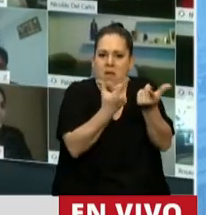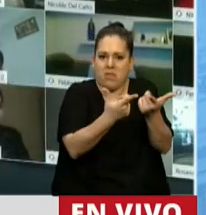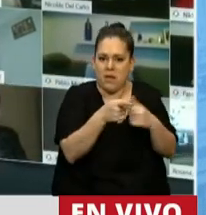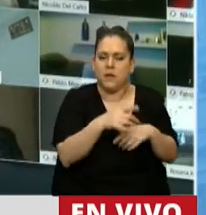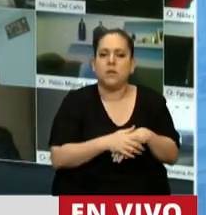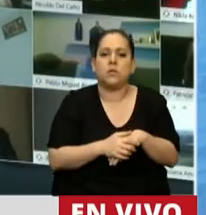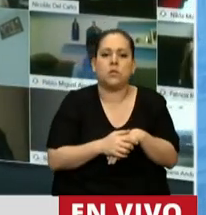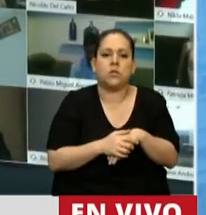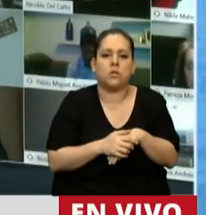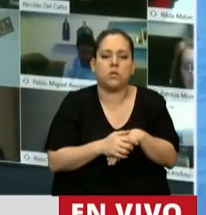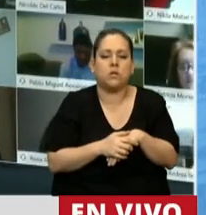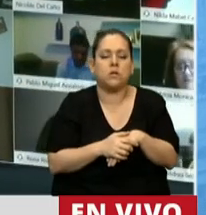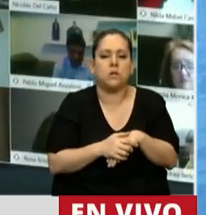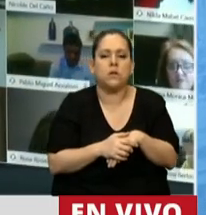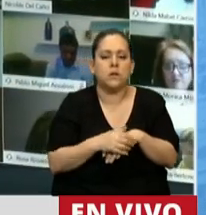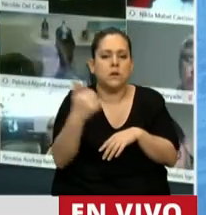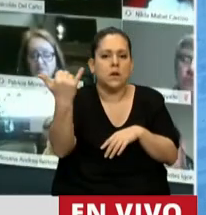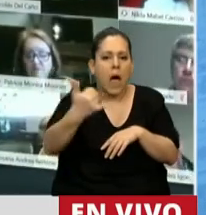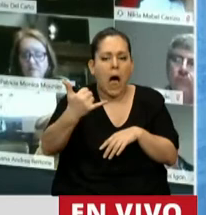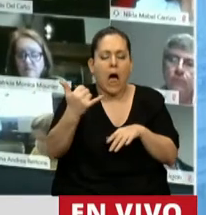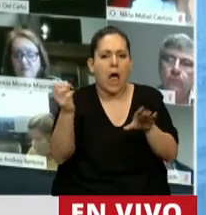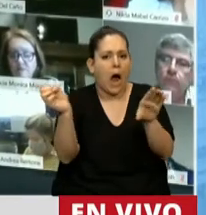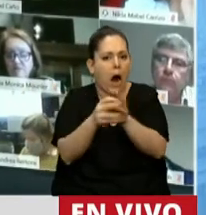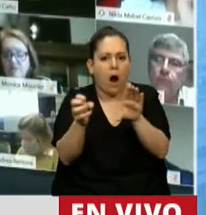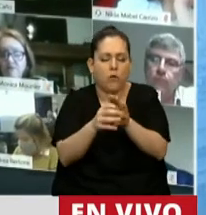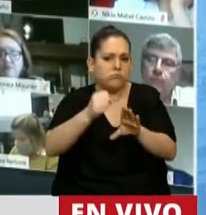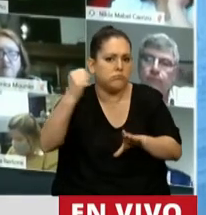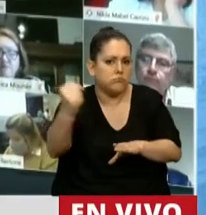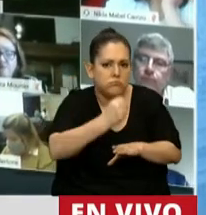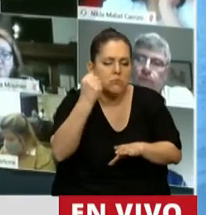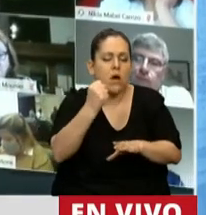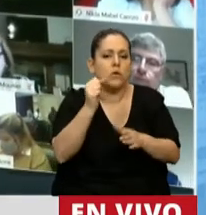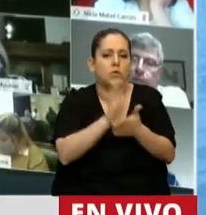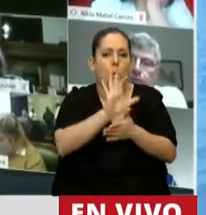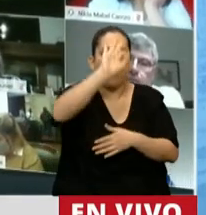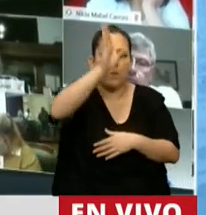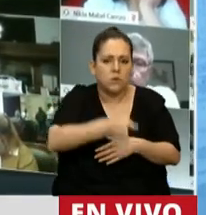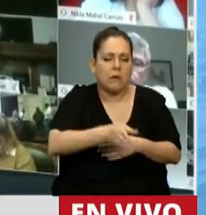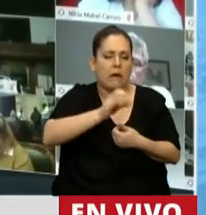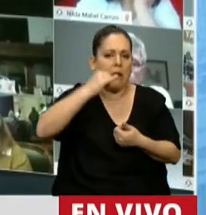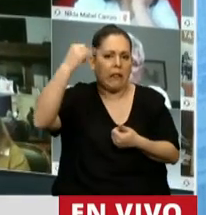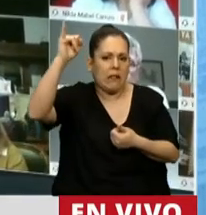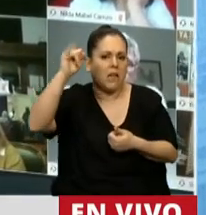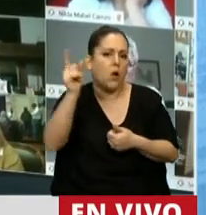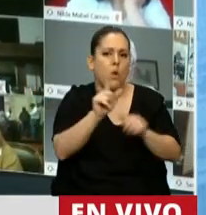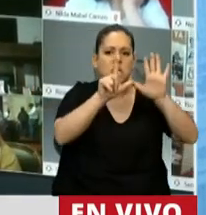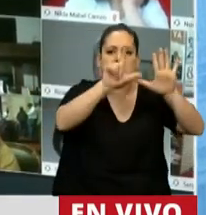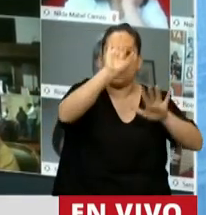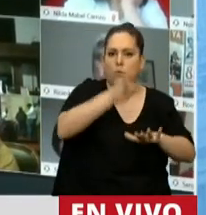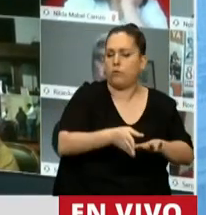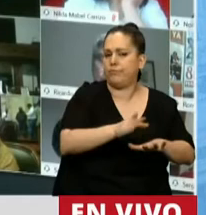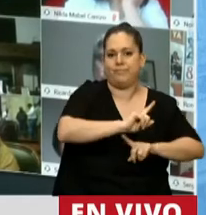de que hay un ahorro muy importante del porcentaje de los intereses que ya no es del 7%,